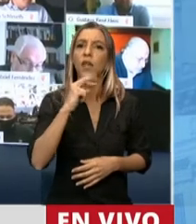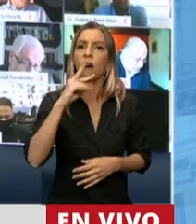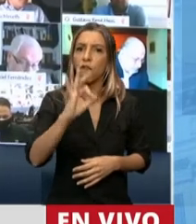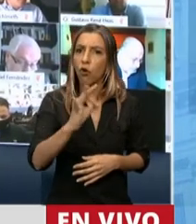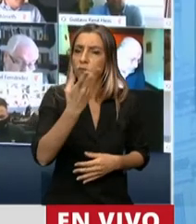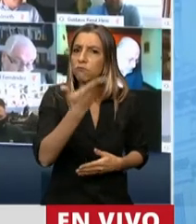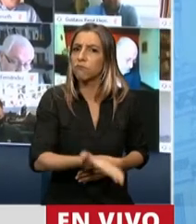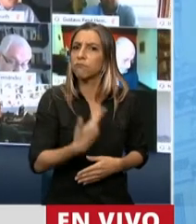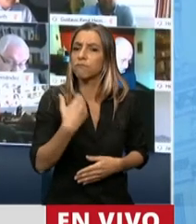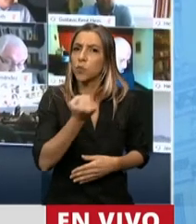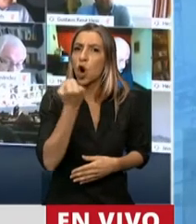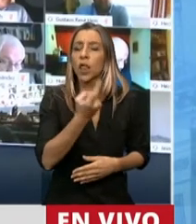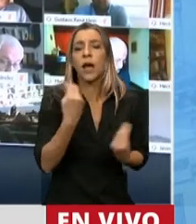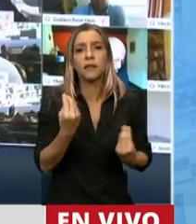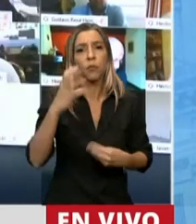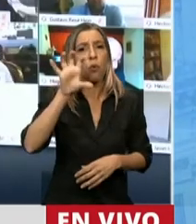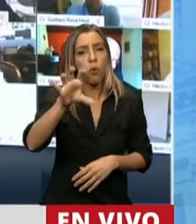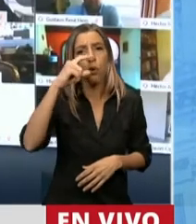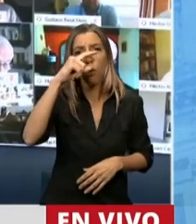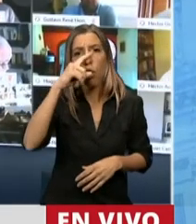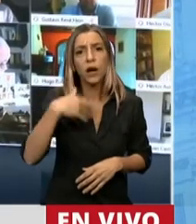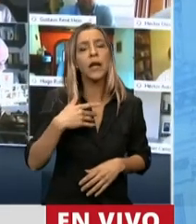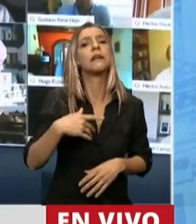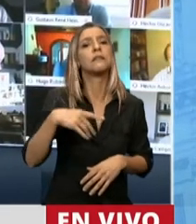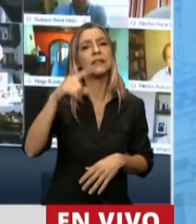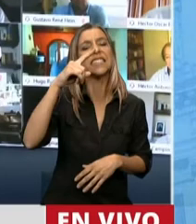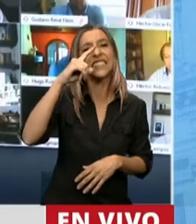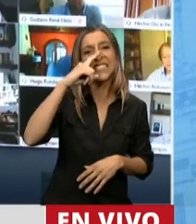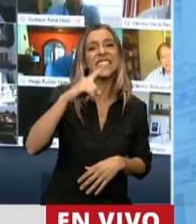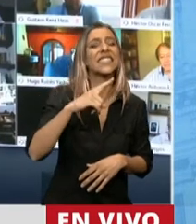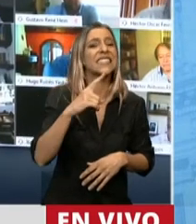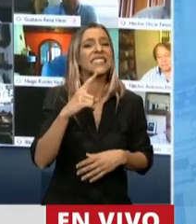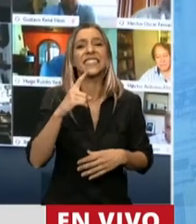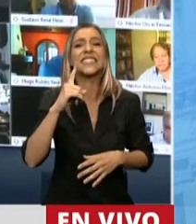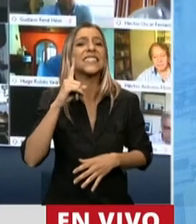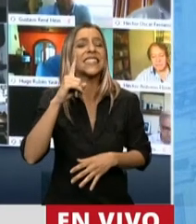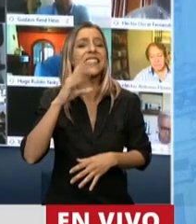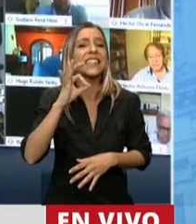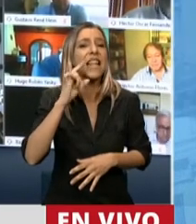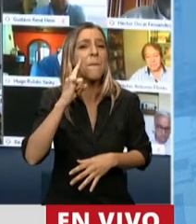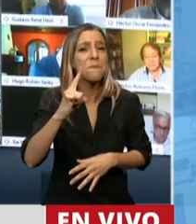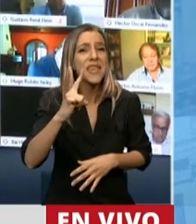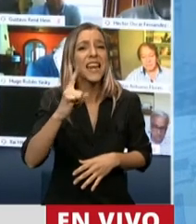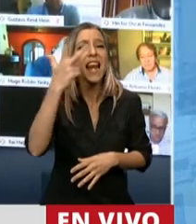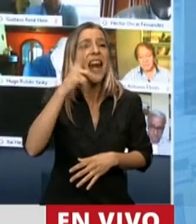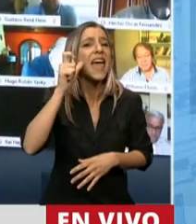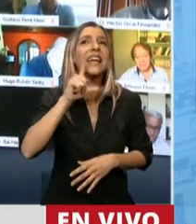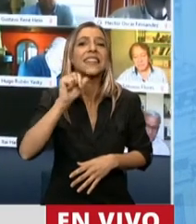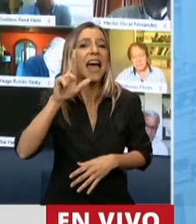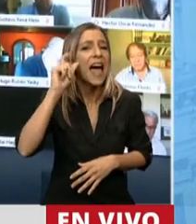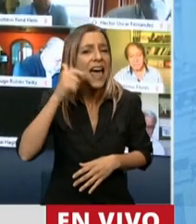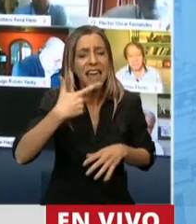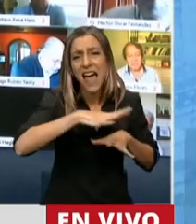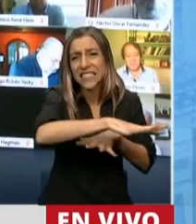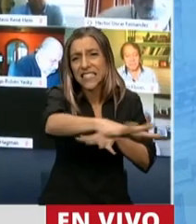quemado 700.000 hectáreas, hay 1.200 bomberos voluntarios que han actuado en forma heroica,